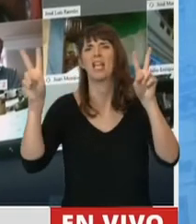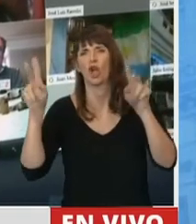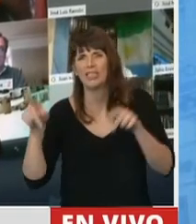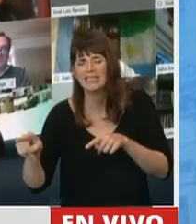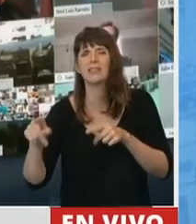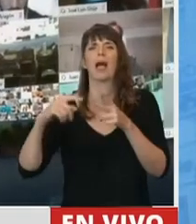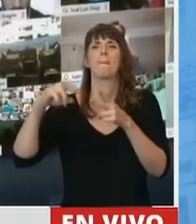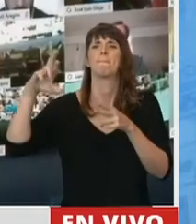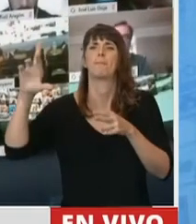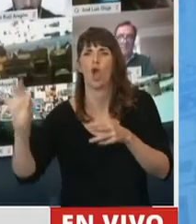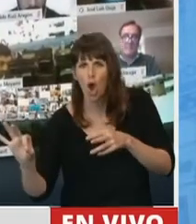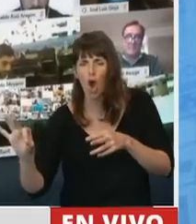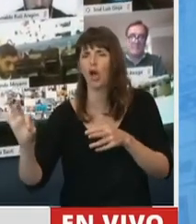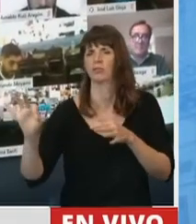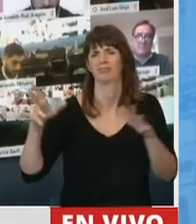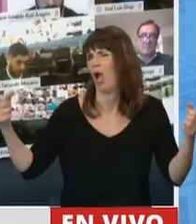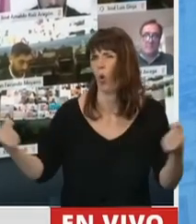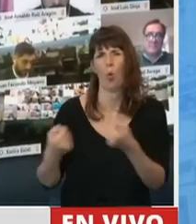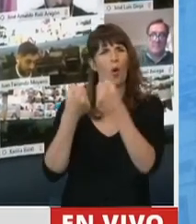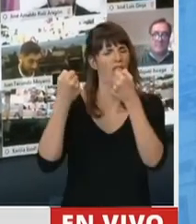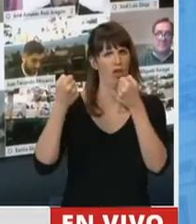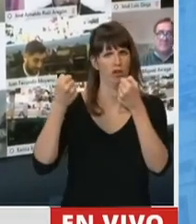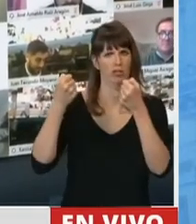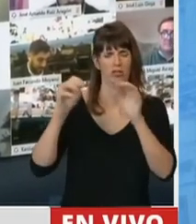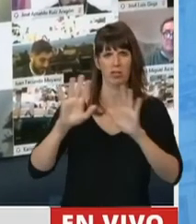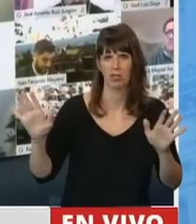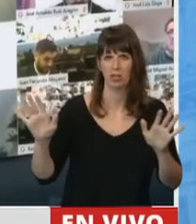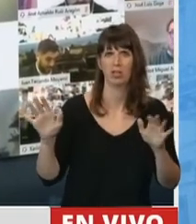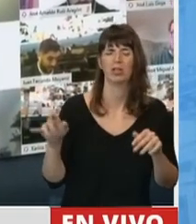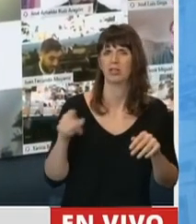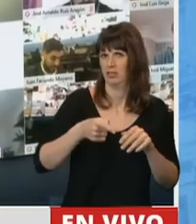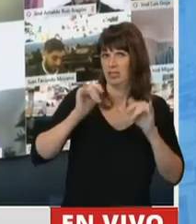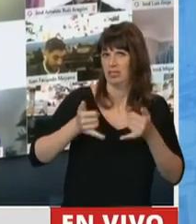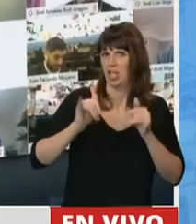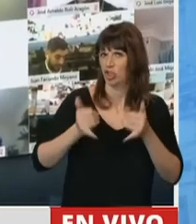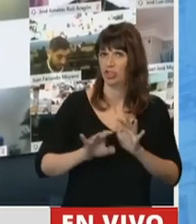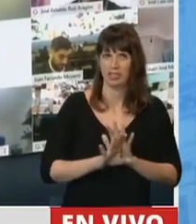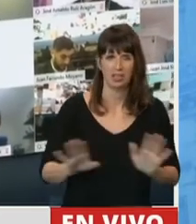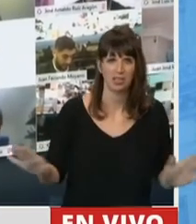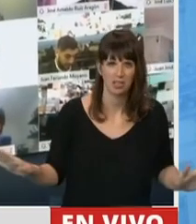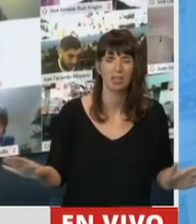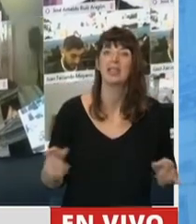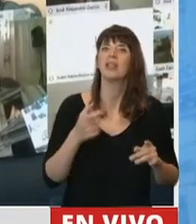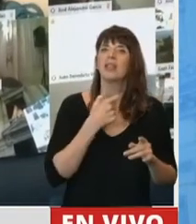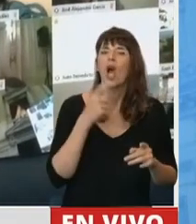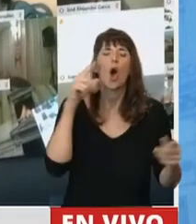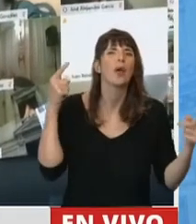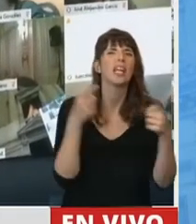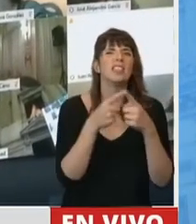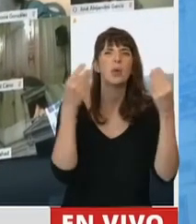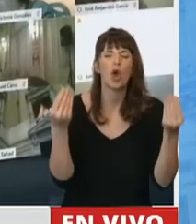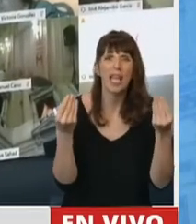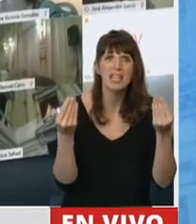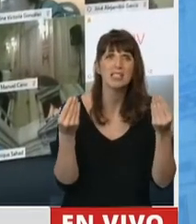nunca íbamos a legislar por lo menos. No, ese es nuestro marco, es nuestro piso, sino al contrario, incorporar nuevos derechos que hacían a